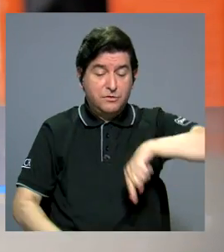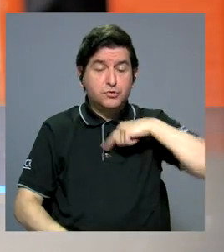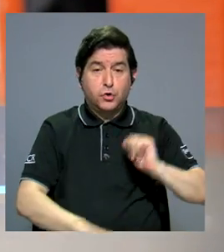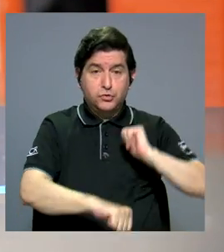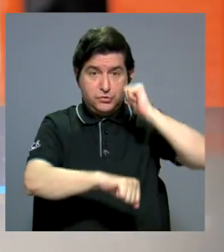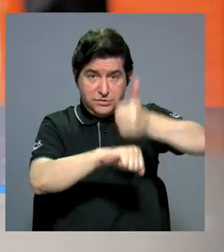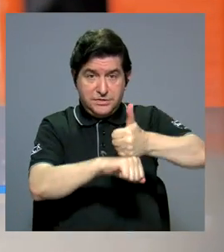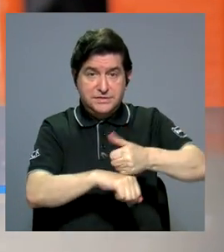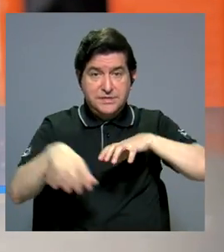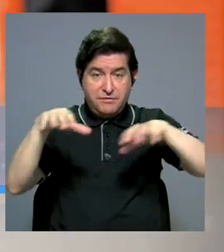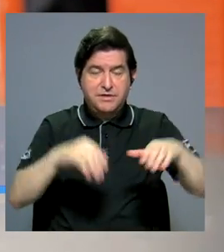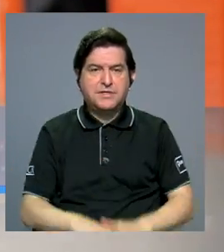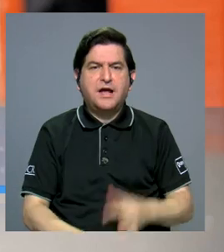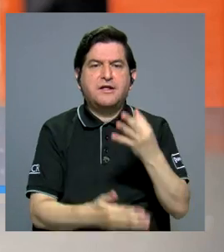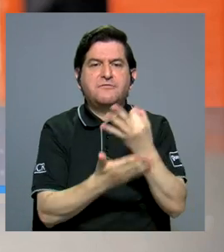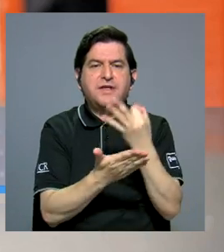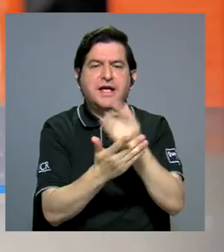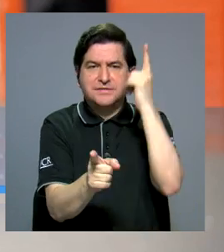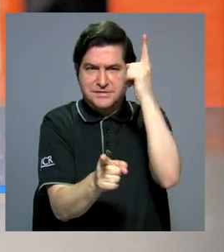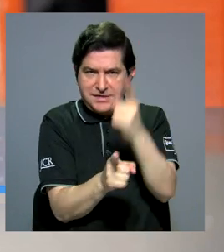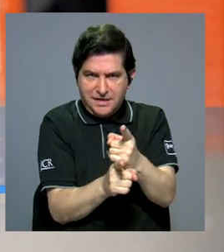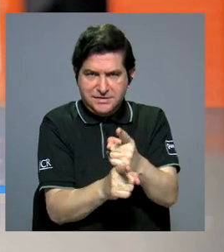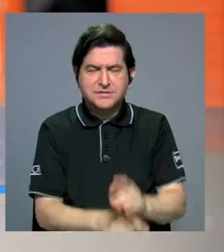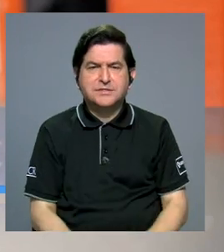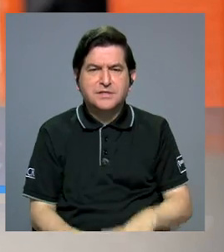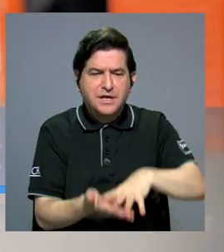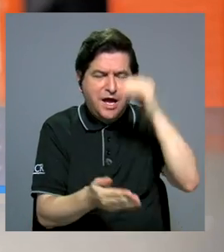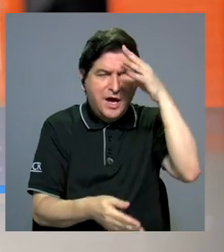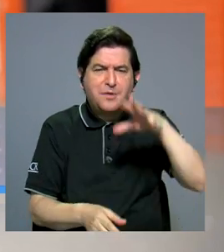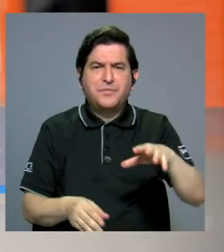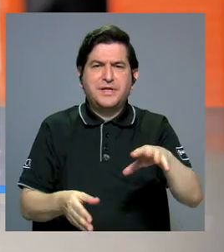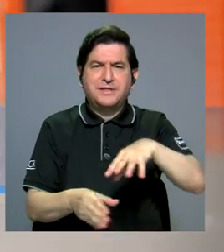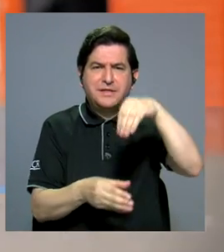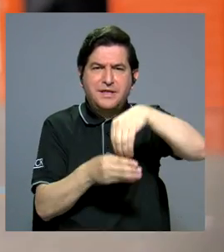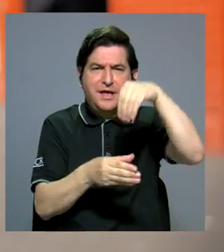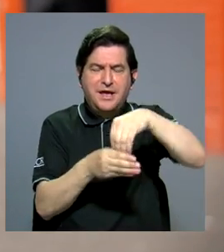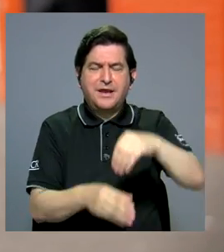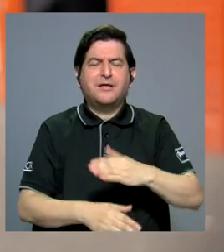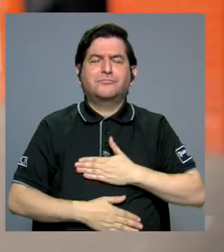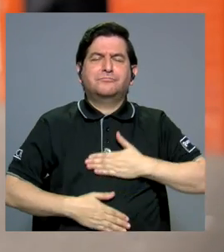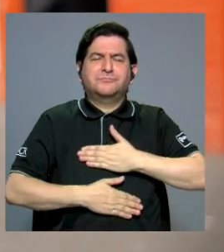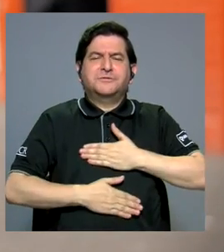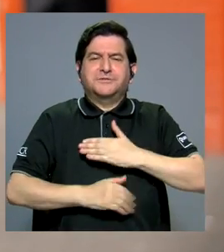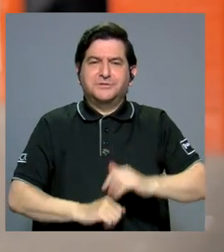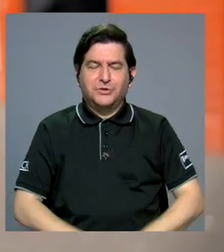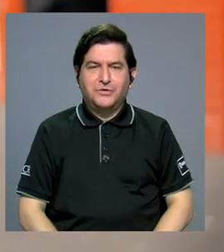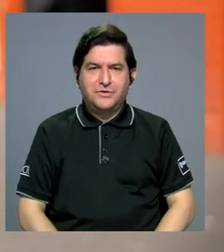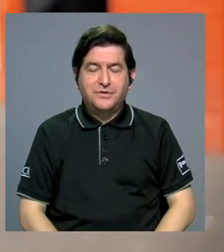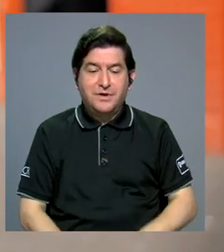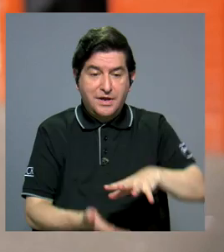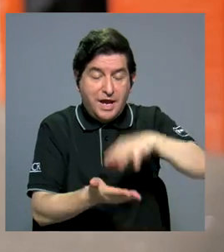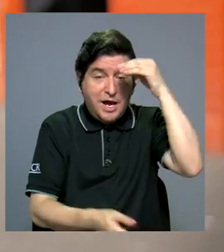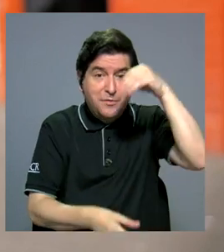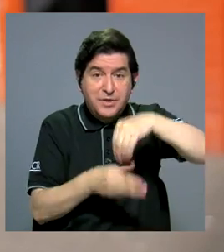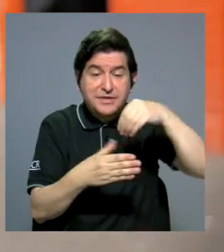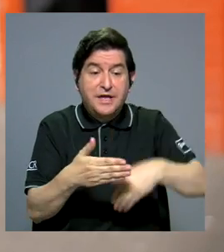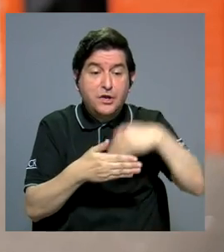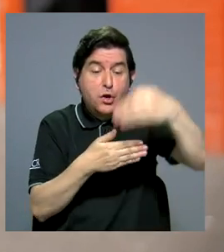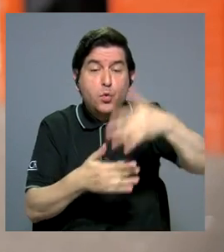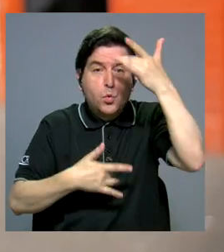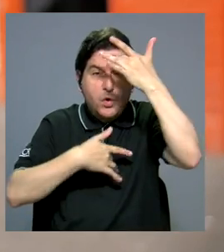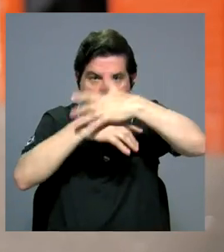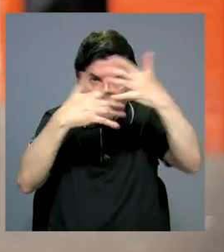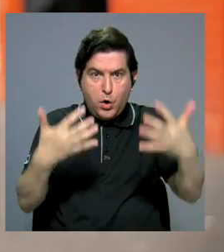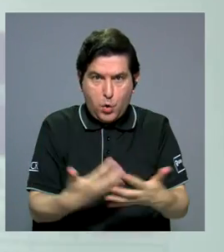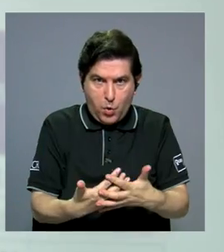trazado para la actividad fueron finanzas saludables, aprender a ahorrar de una forma divertida, aprender a ahorrar después de la